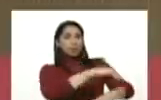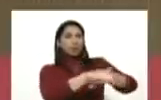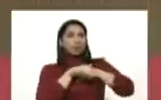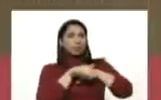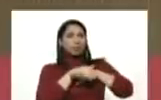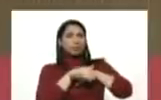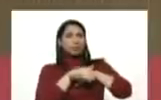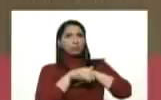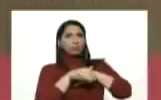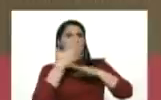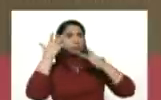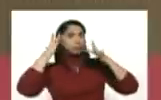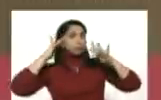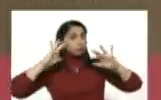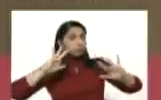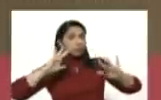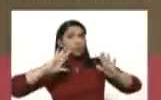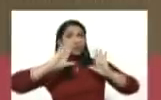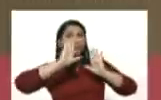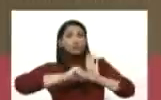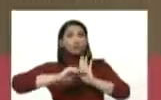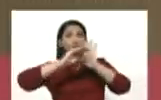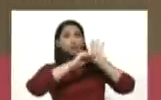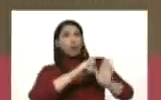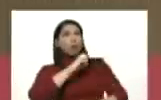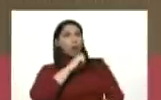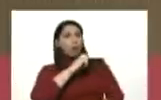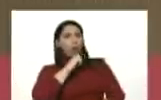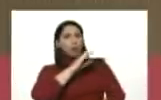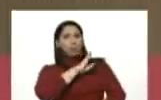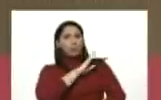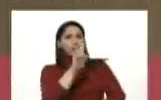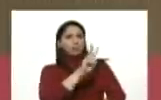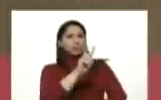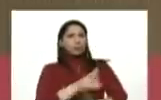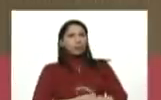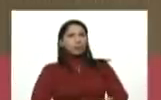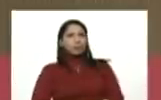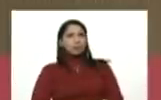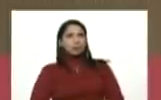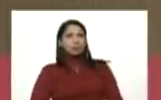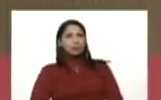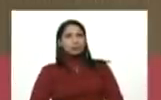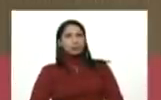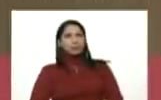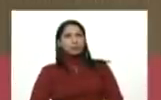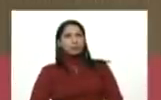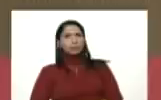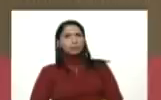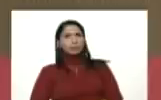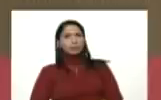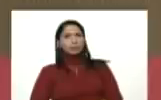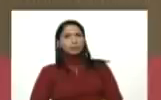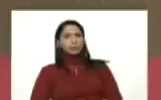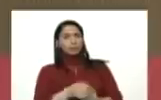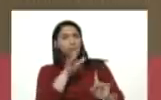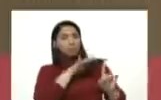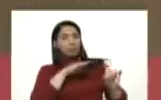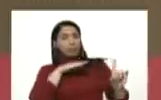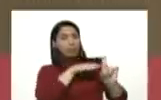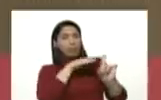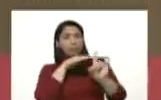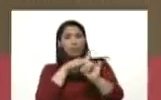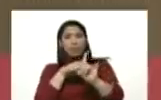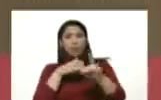que pretende apoderarse del oro de la República Bolivariana de Venezuela en un complot con Juan Guaidó,